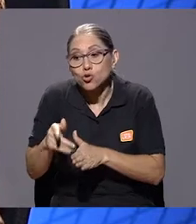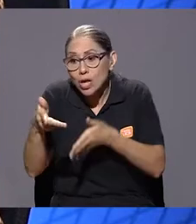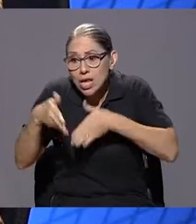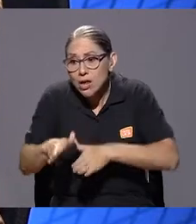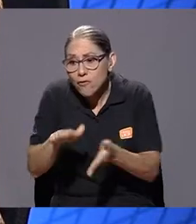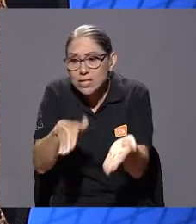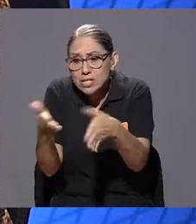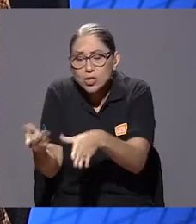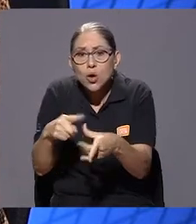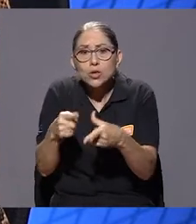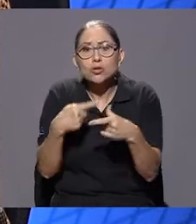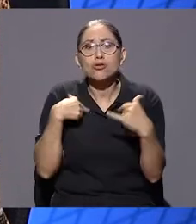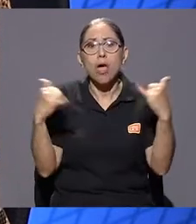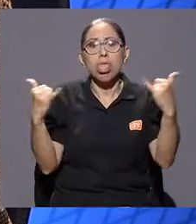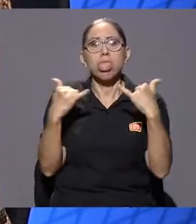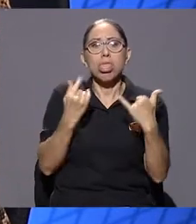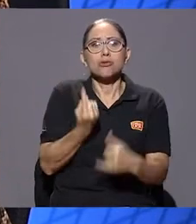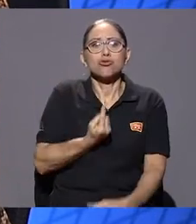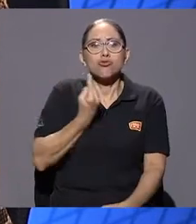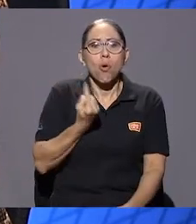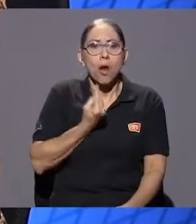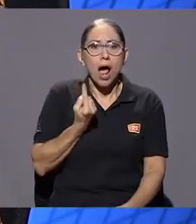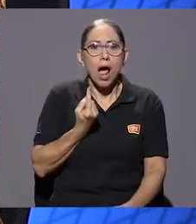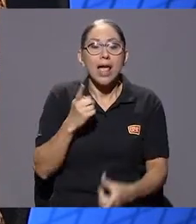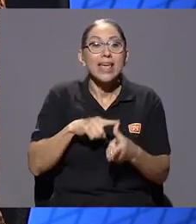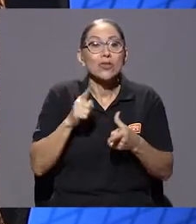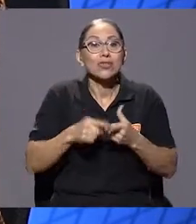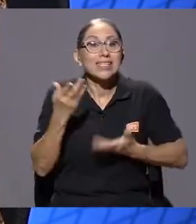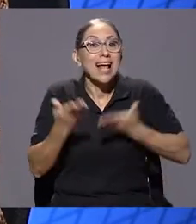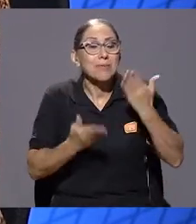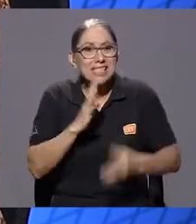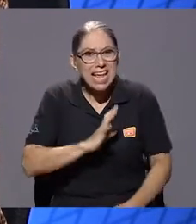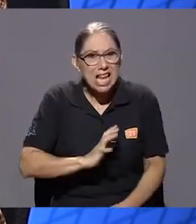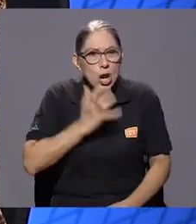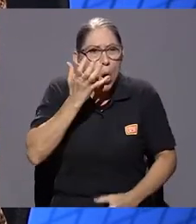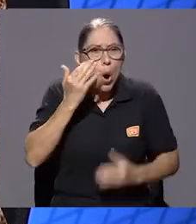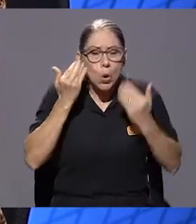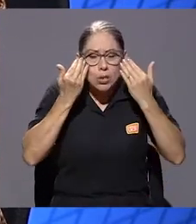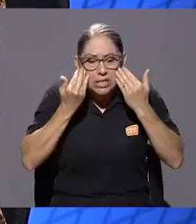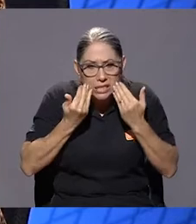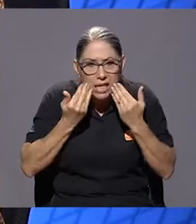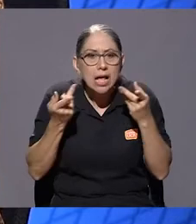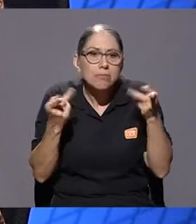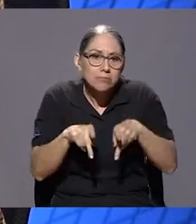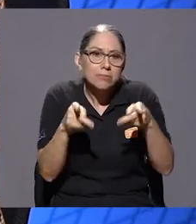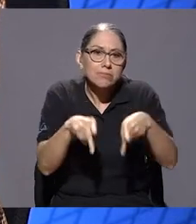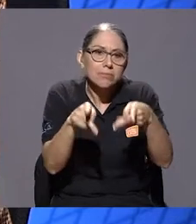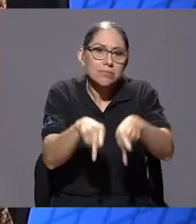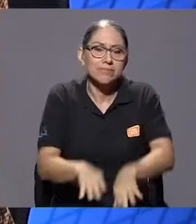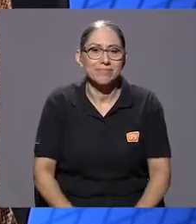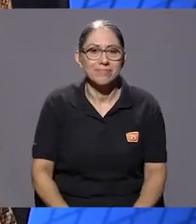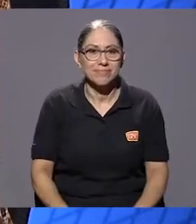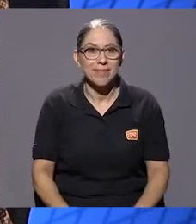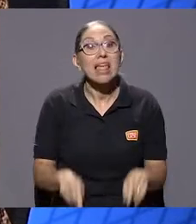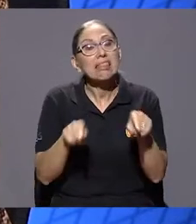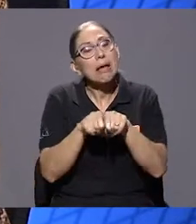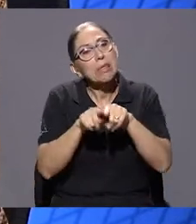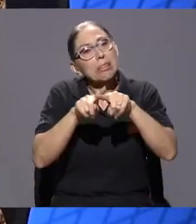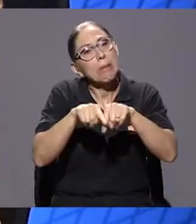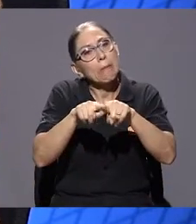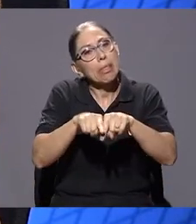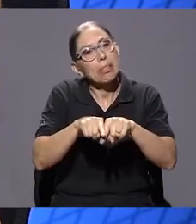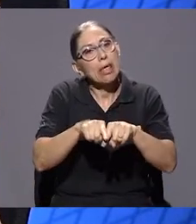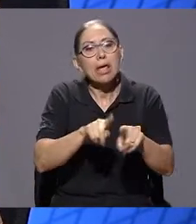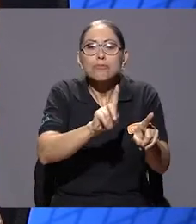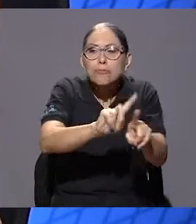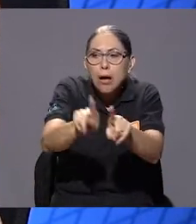es más probable que la parte emocional de enojo o de tristeza sea la que aparezca. También eso es interesante, porque bueno, cada religión o cada credo va a